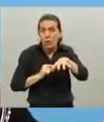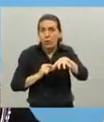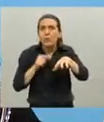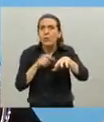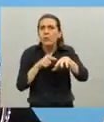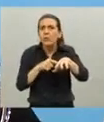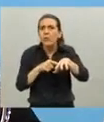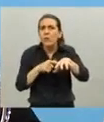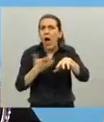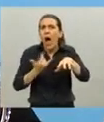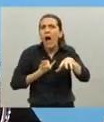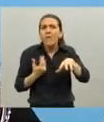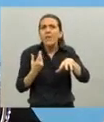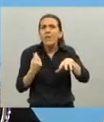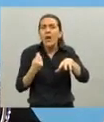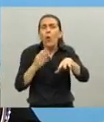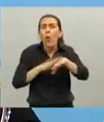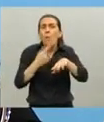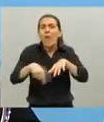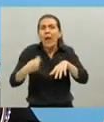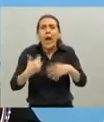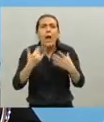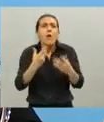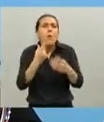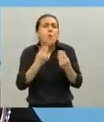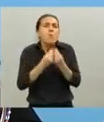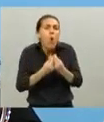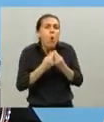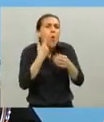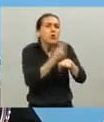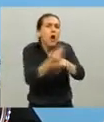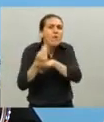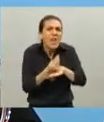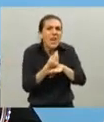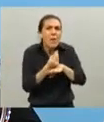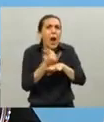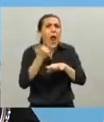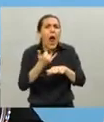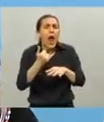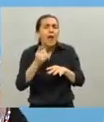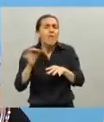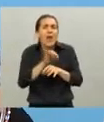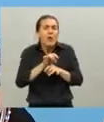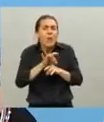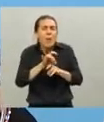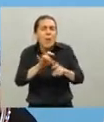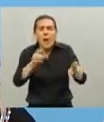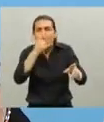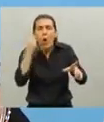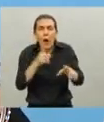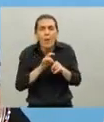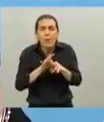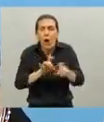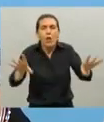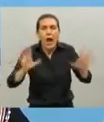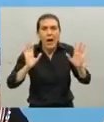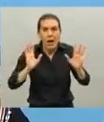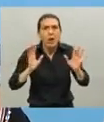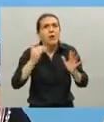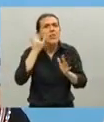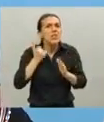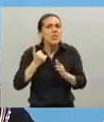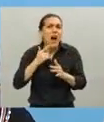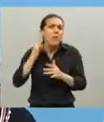lo explica? La densidad demográfica y la velocidad de contagio que tiene este virus. Algo que lo hemos